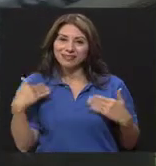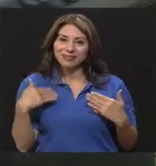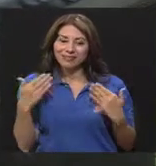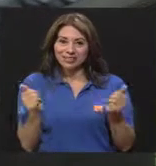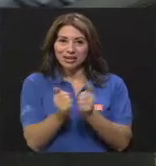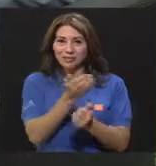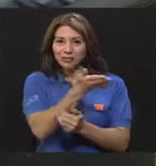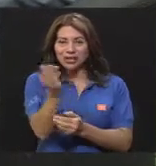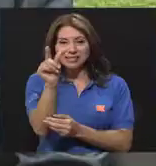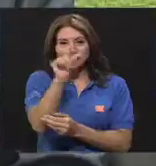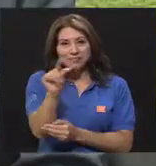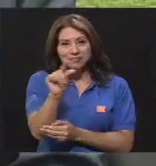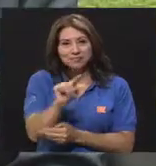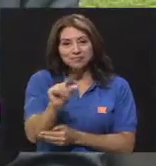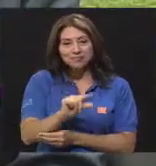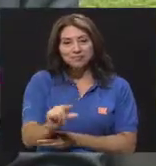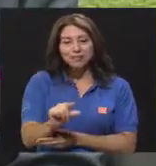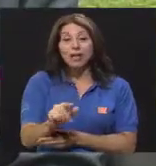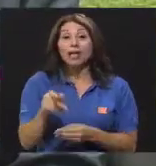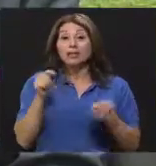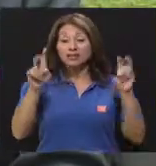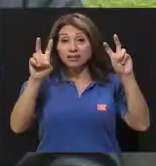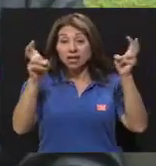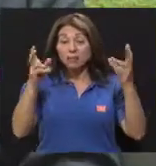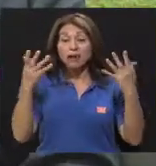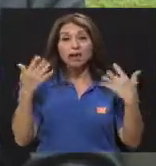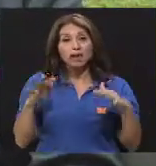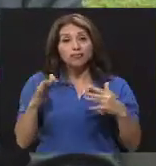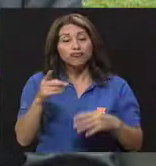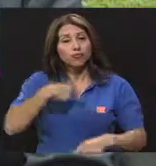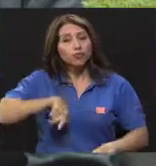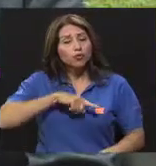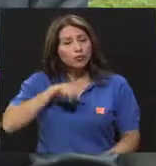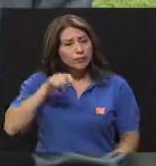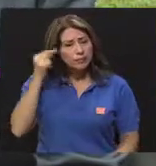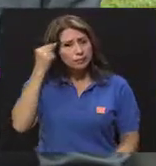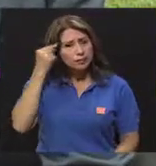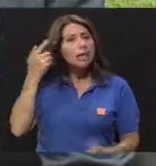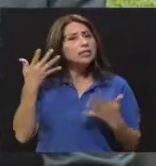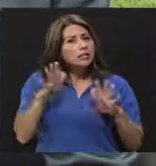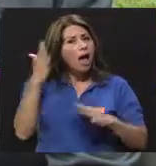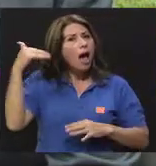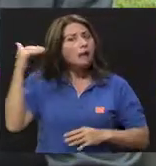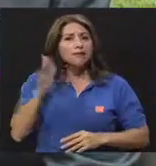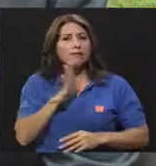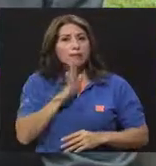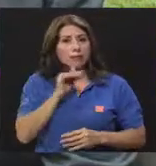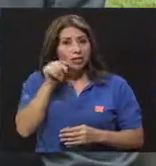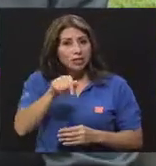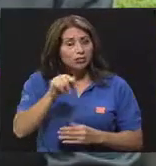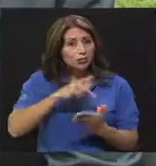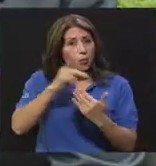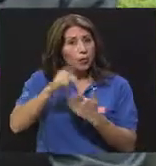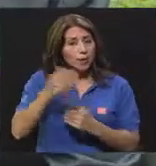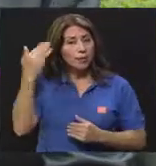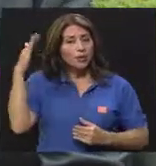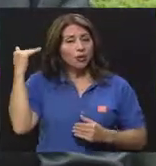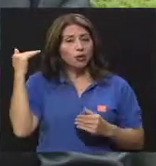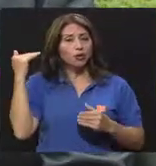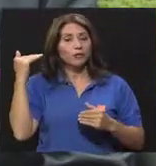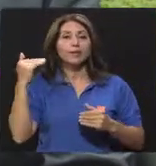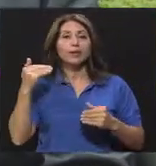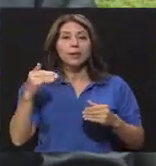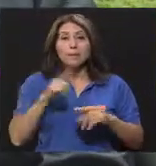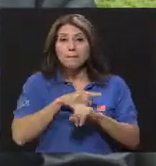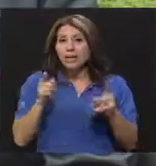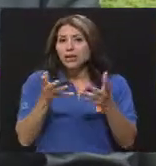ustedes como siempre cada semana. Pablo, un tema que realmente nos llama a la reflexión. Ya lo habíamos tratado en otra oportunidad, en otro programa anterior de